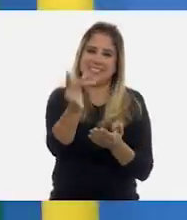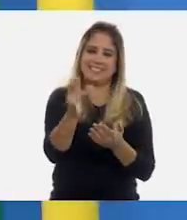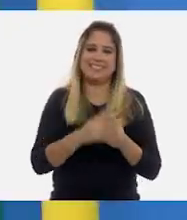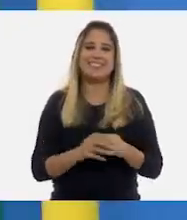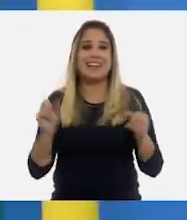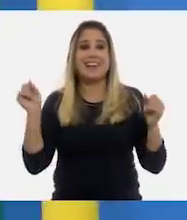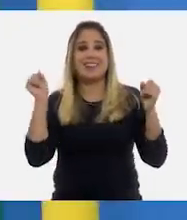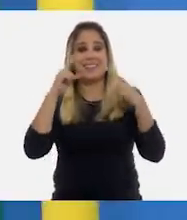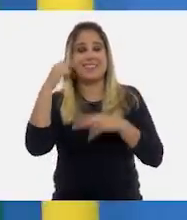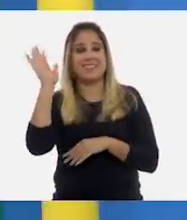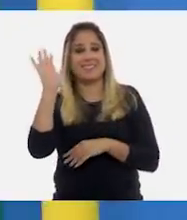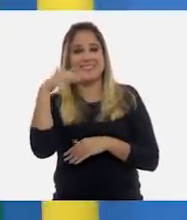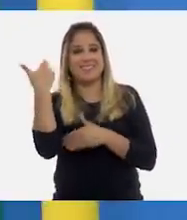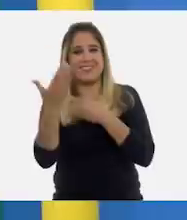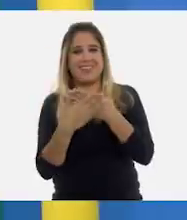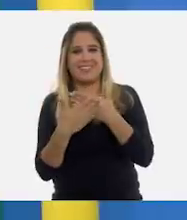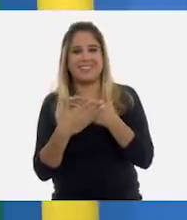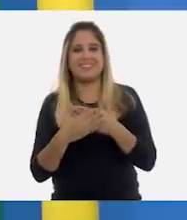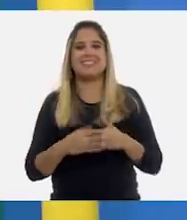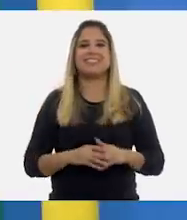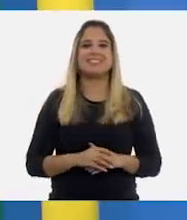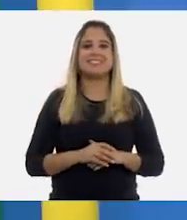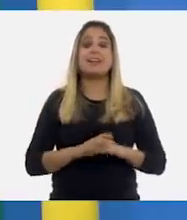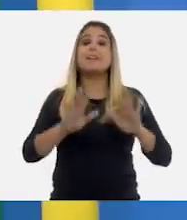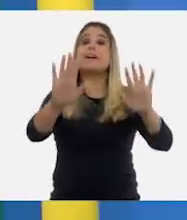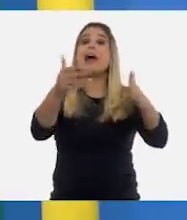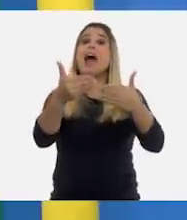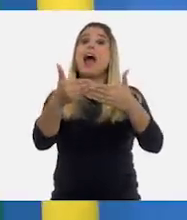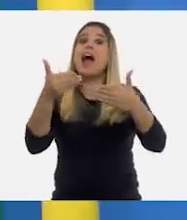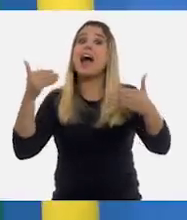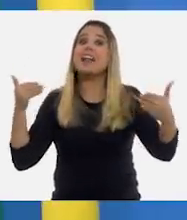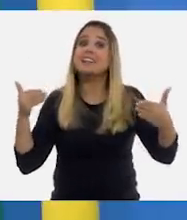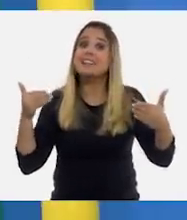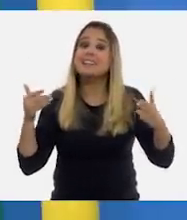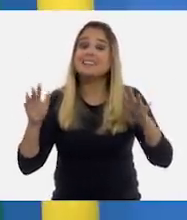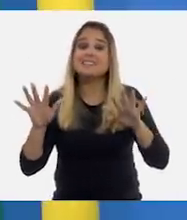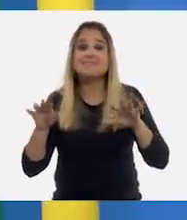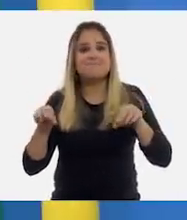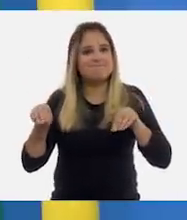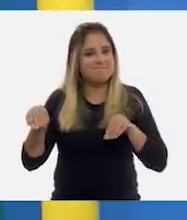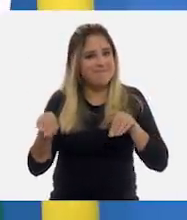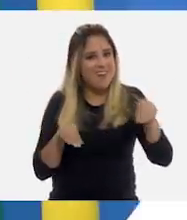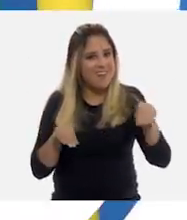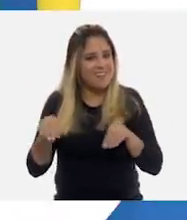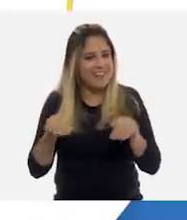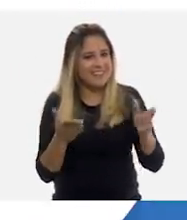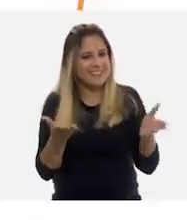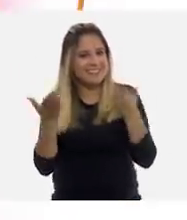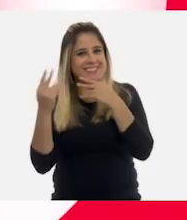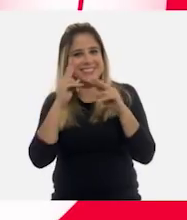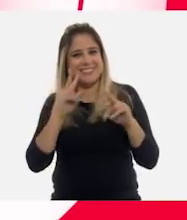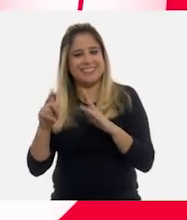Nos vemos. Hasta la próxima. Pero antes, a movernos un poco.